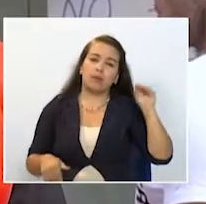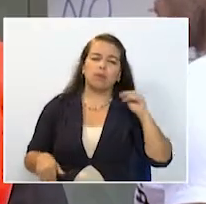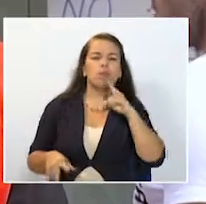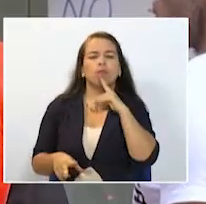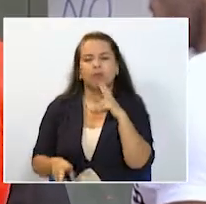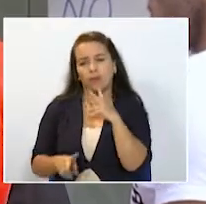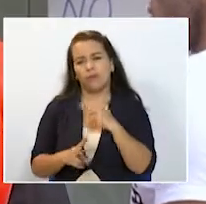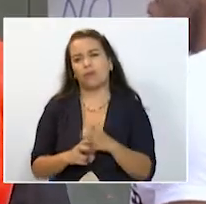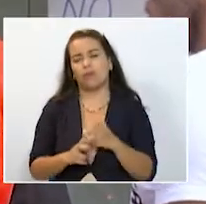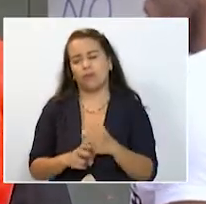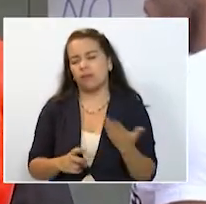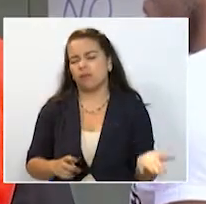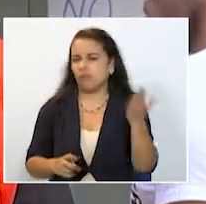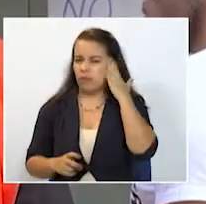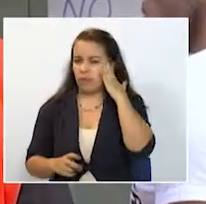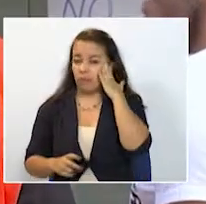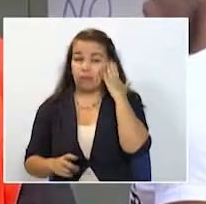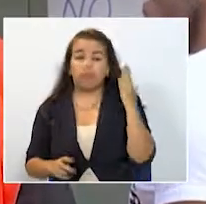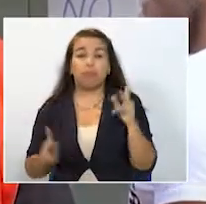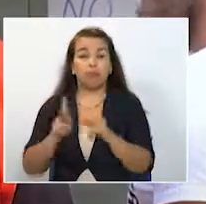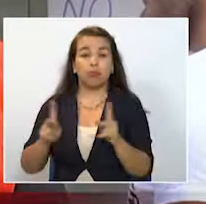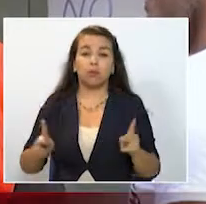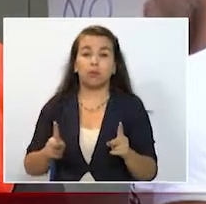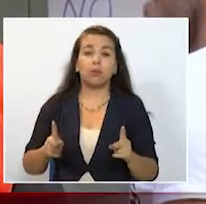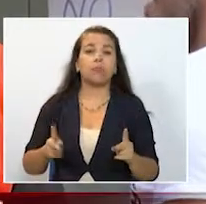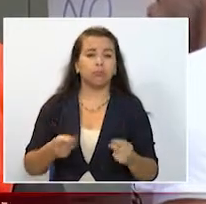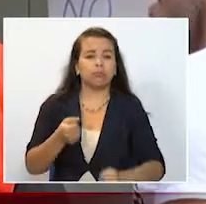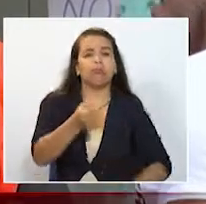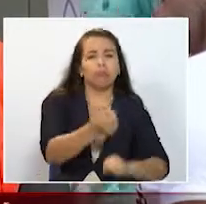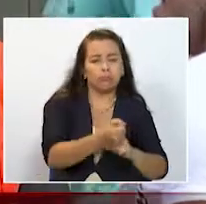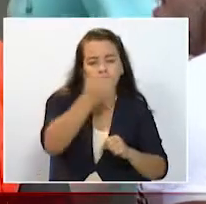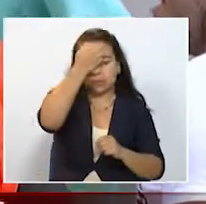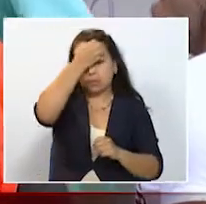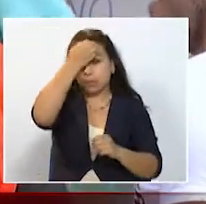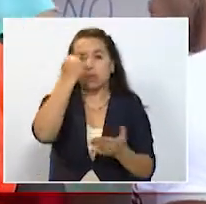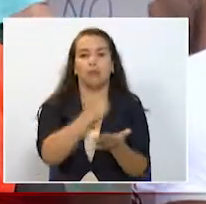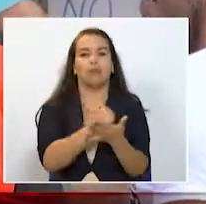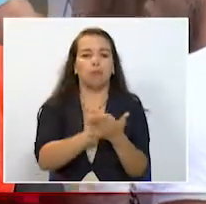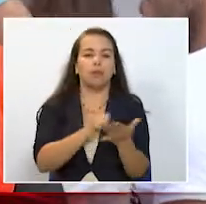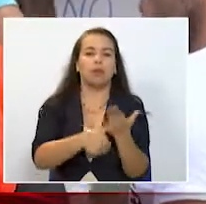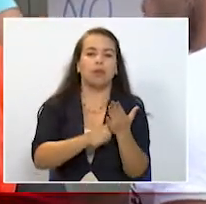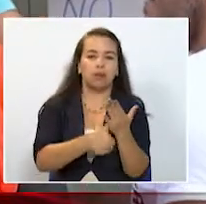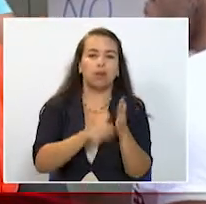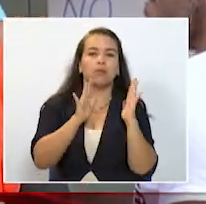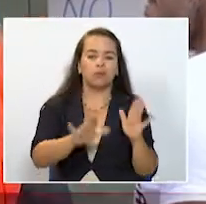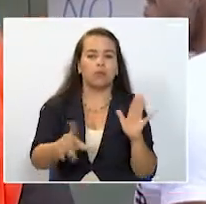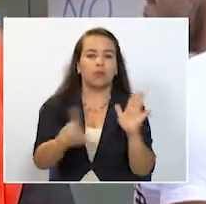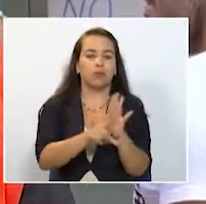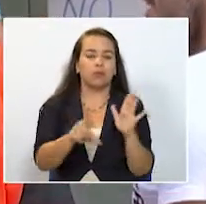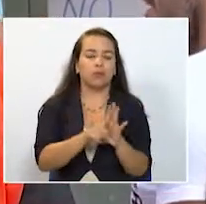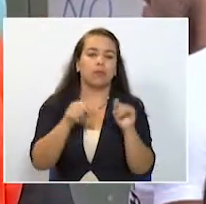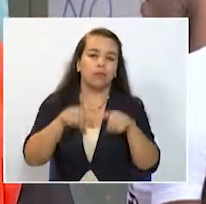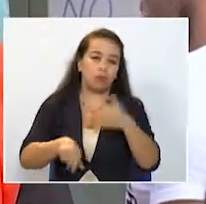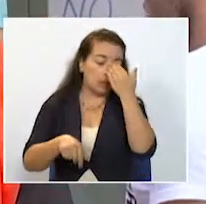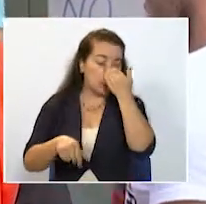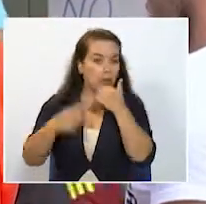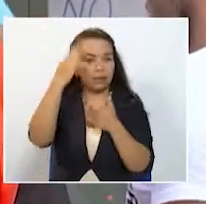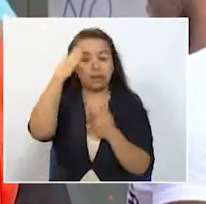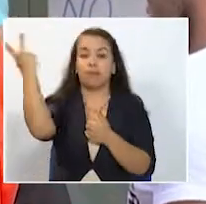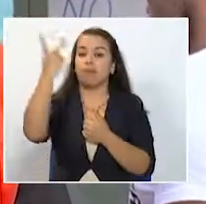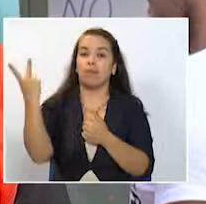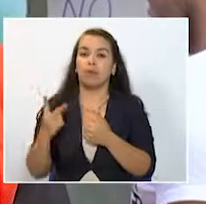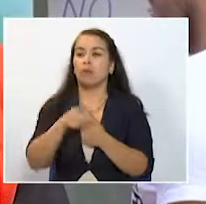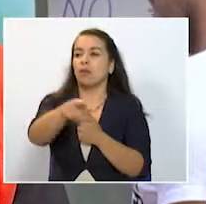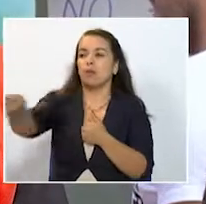difícil porque no no todo el mundo puede apostillar una serie de documentos que aquí se piden como requisito legal ya que en Venezuela están